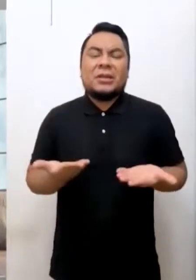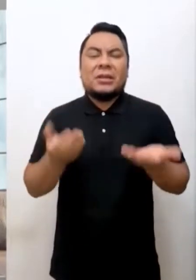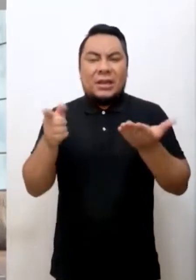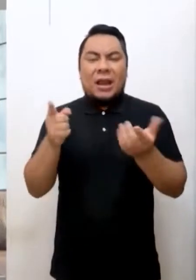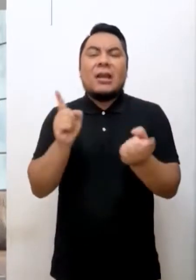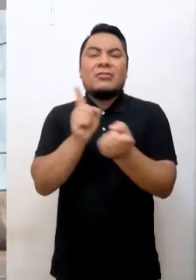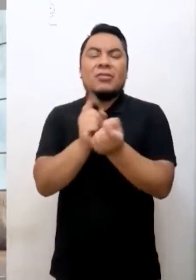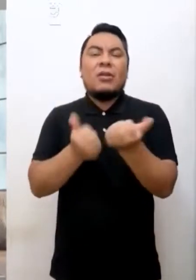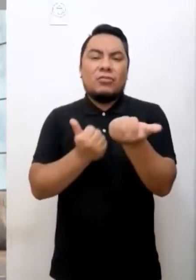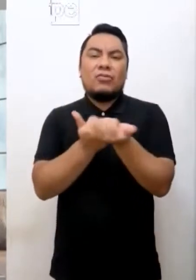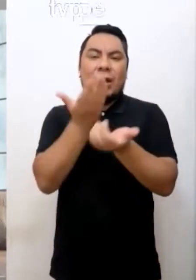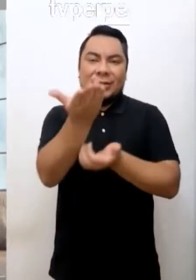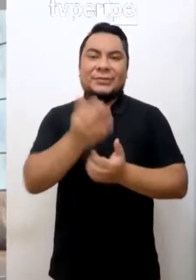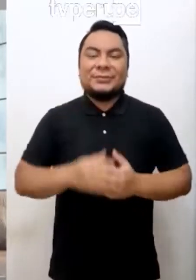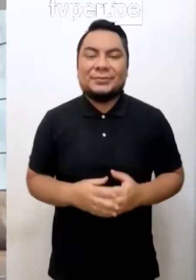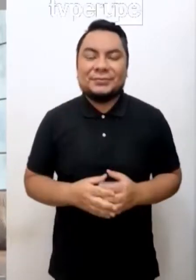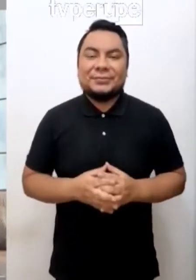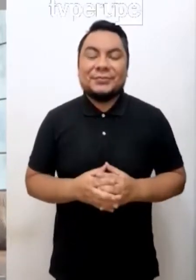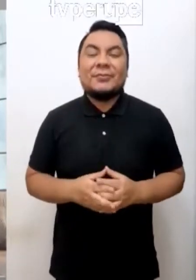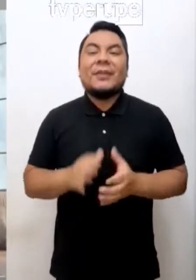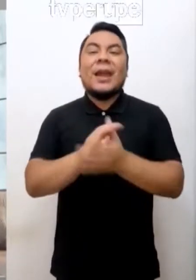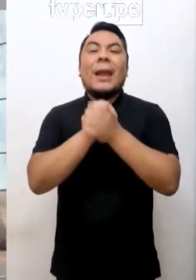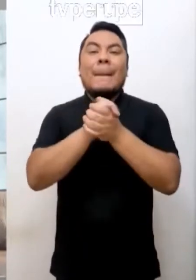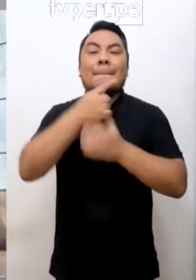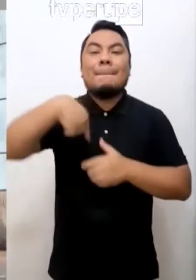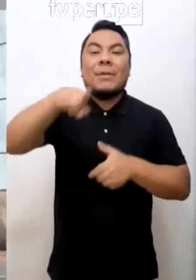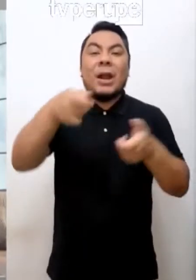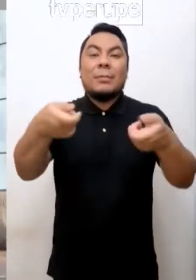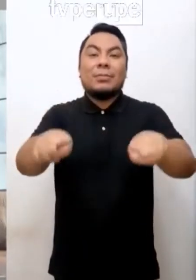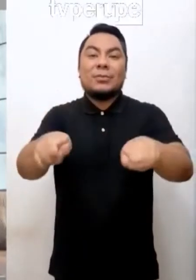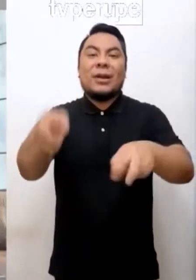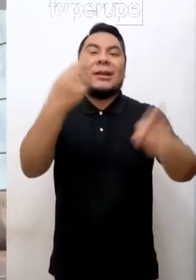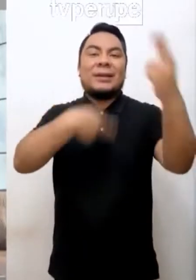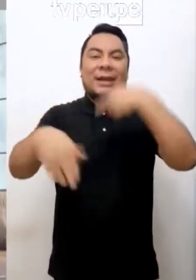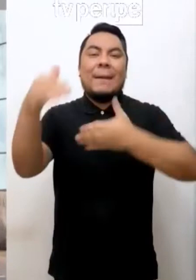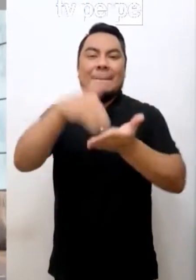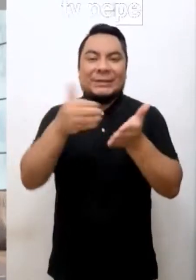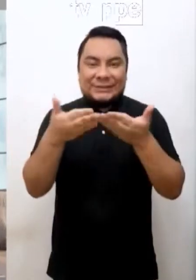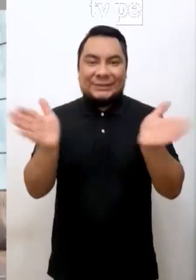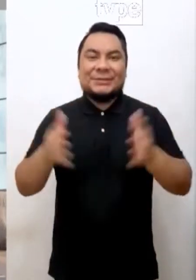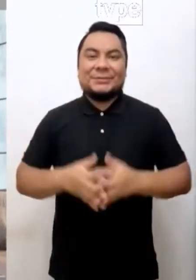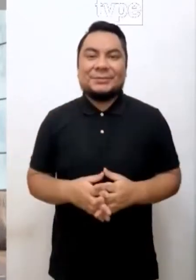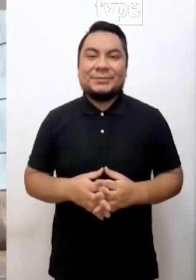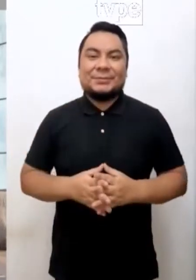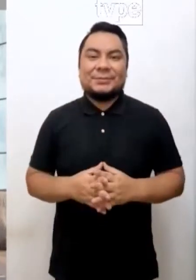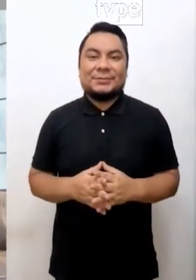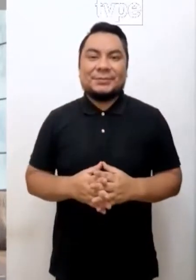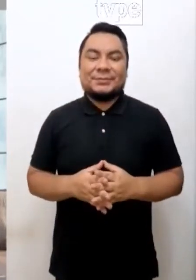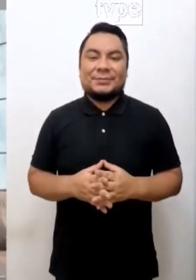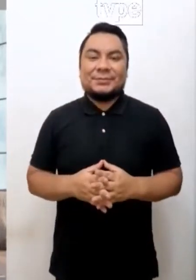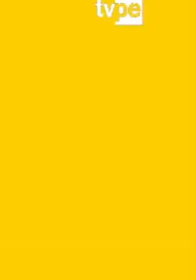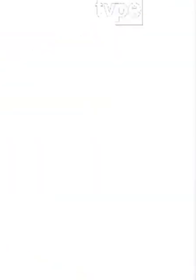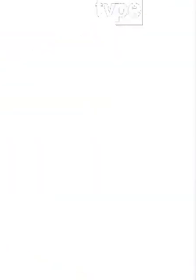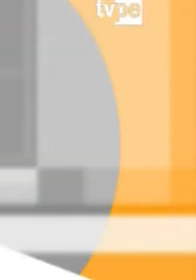de cariño para brindarles a ustedes. Amigos, vamos a una pausa y regresamos con más en el programa.